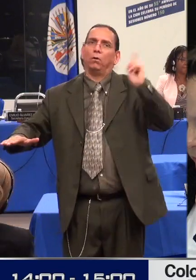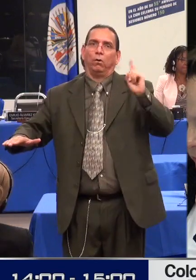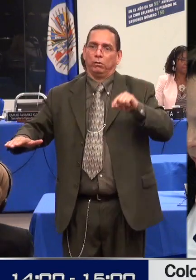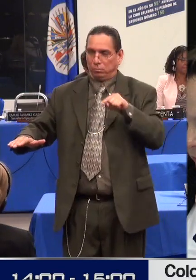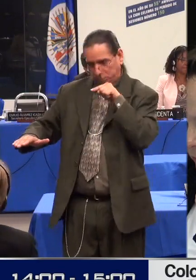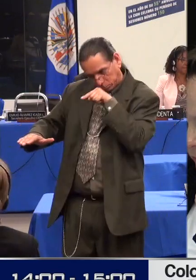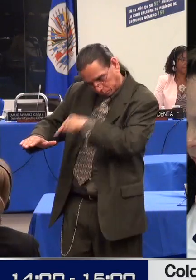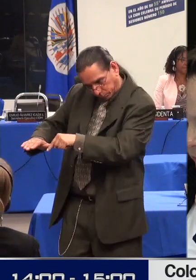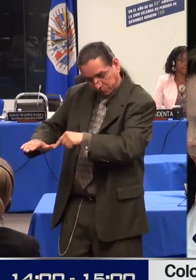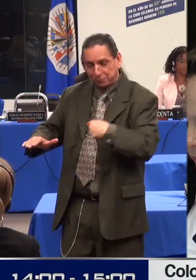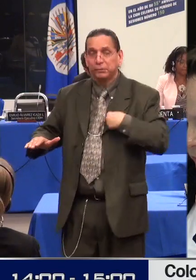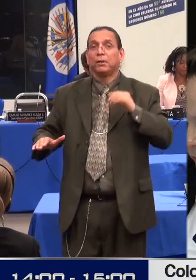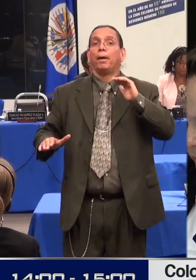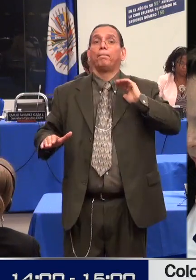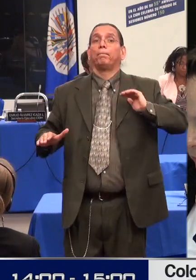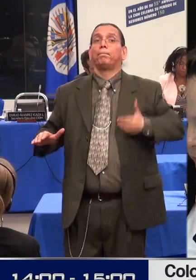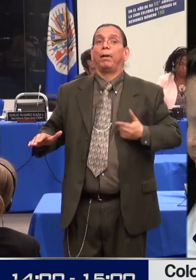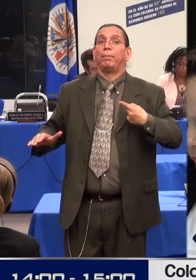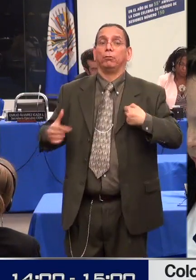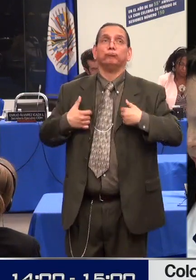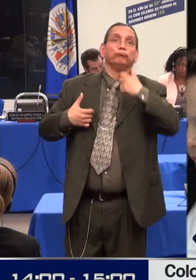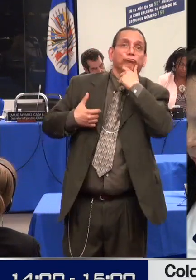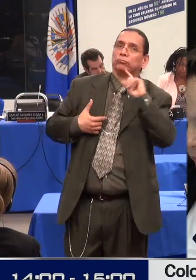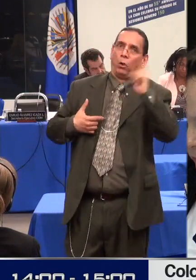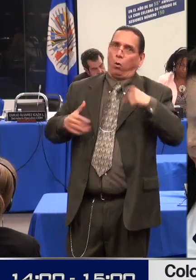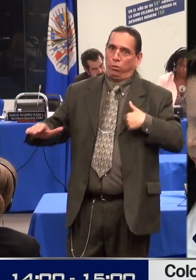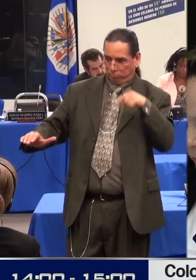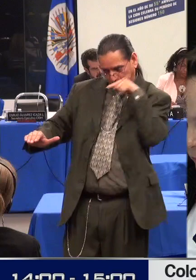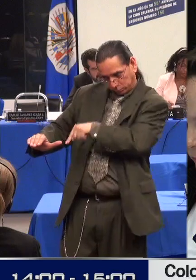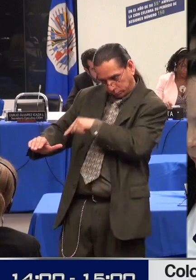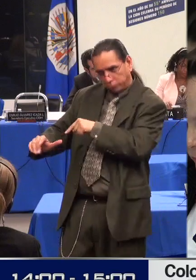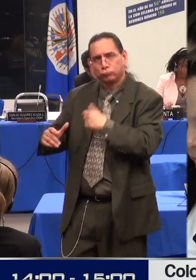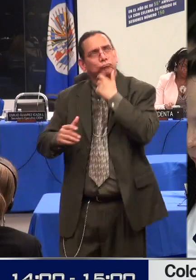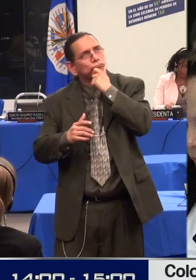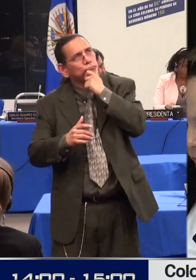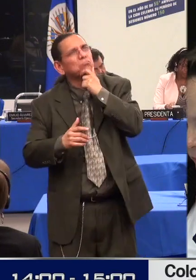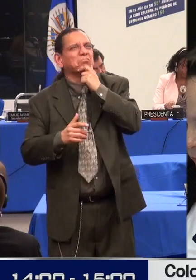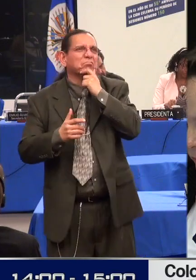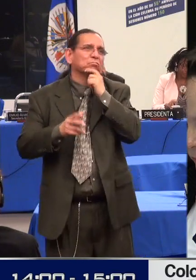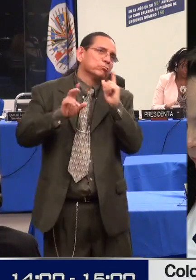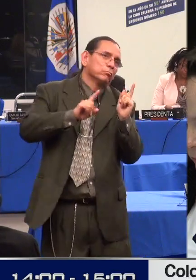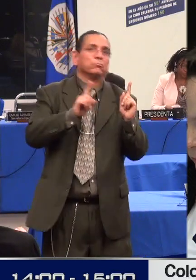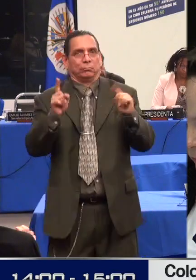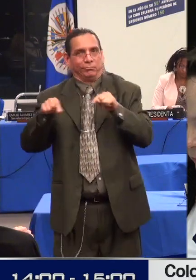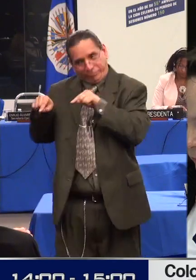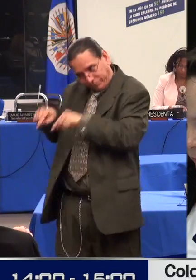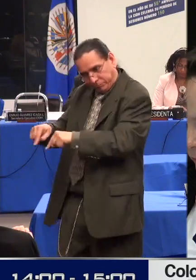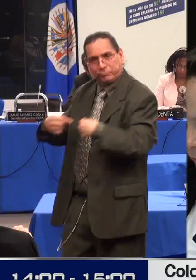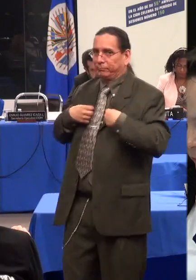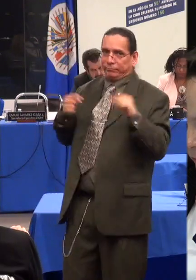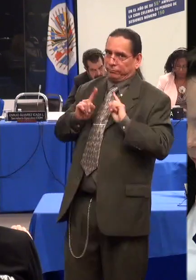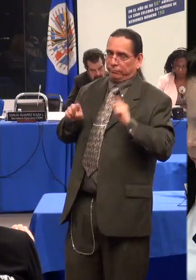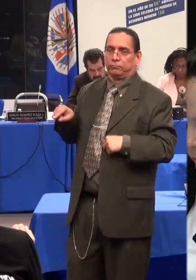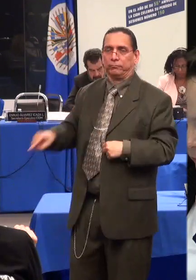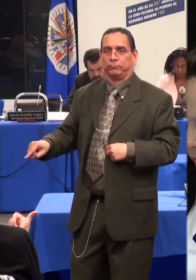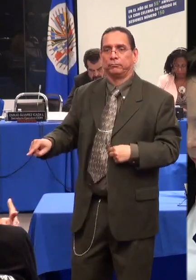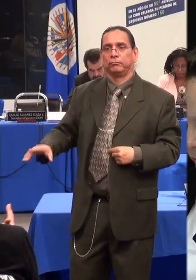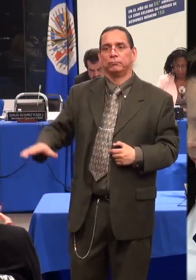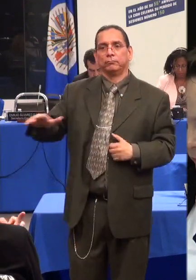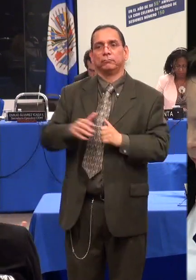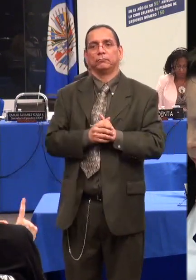14-12-2010, ¿es viable la esterilización por solicitud de los padres o el representante legal de la persona con discapacidad